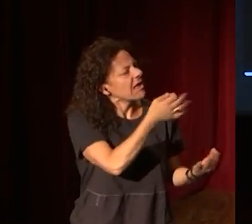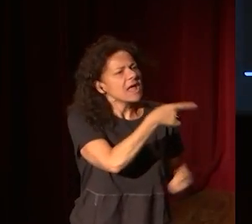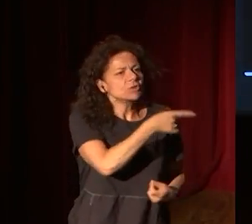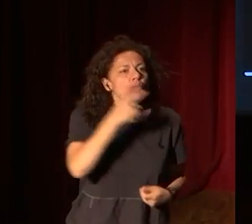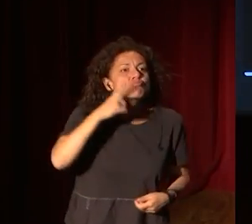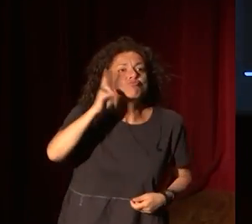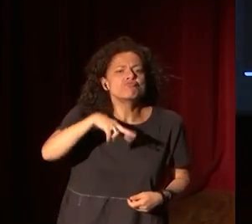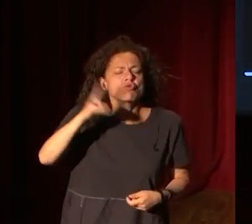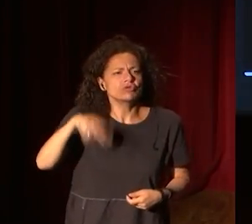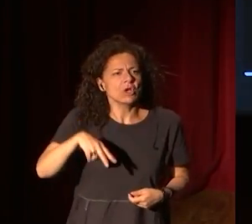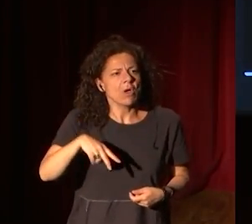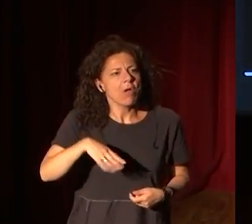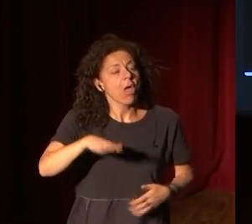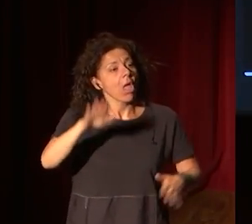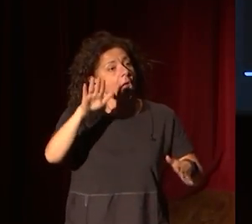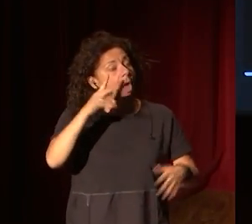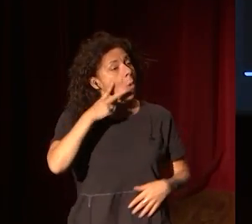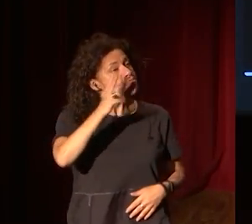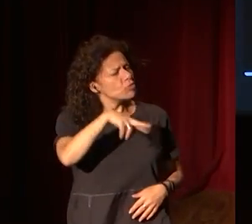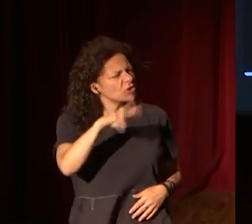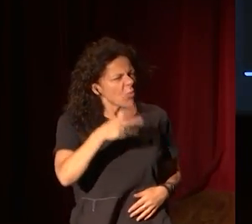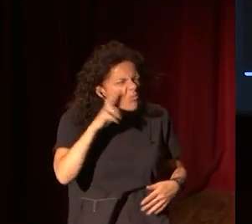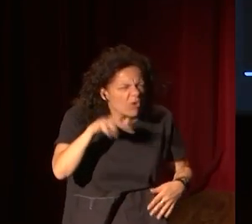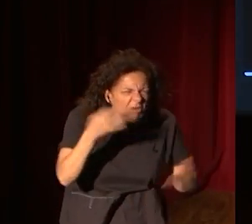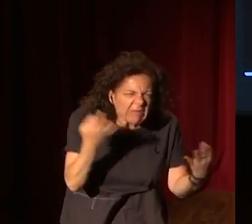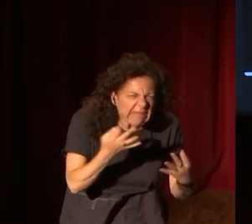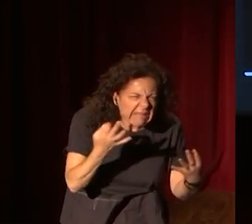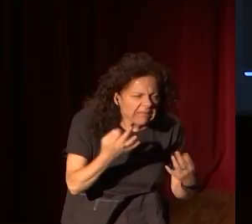un museo. Ah, ¿un museo? Ah, ¿y qué es un museo?